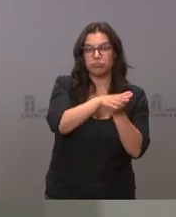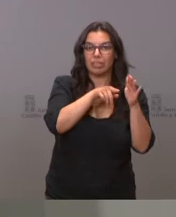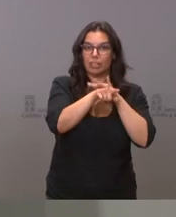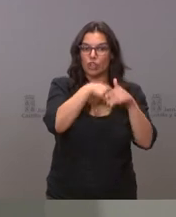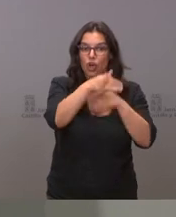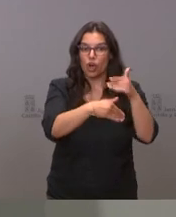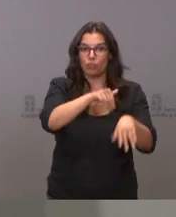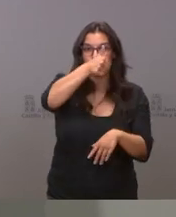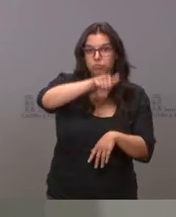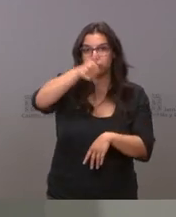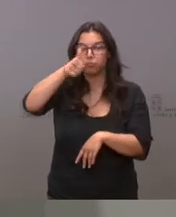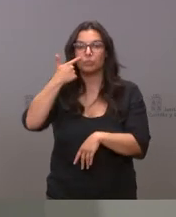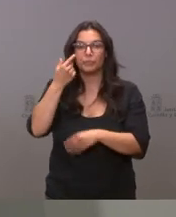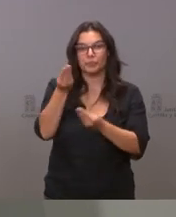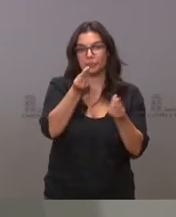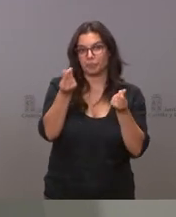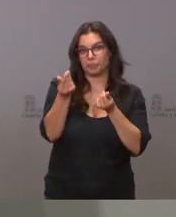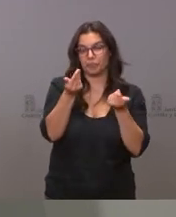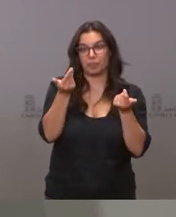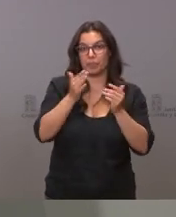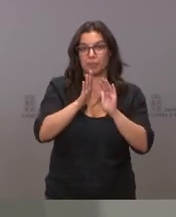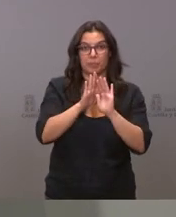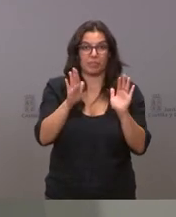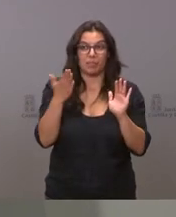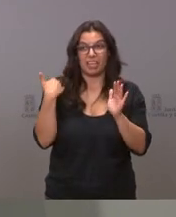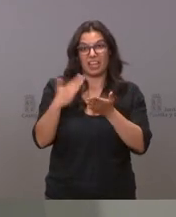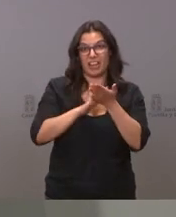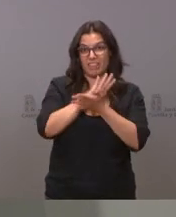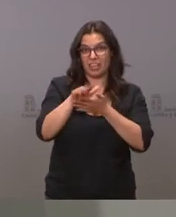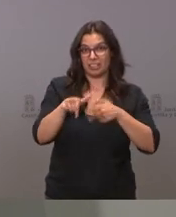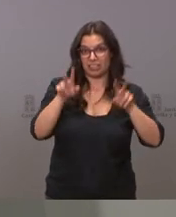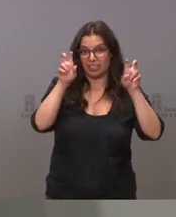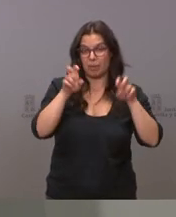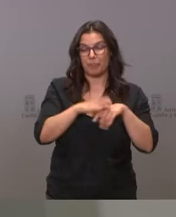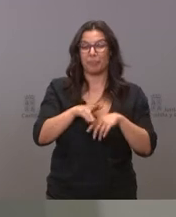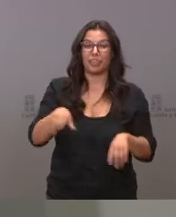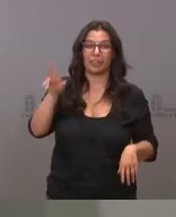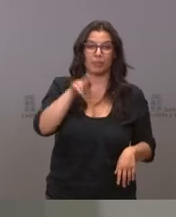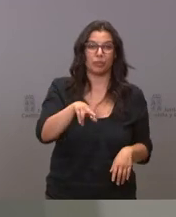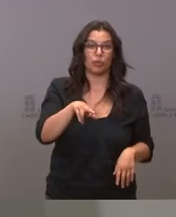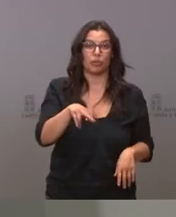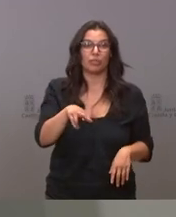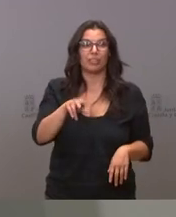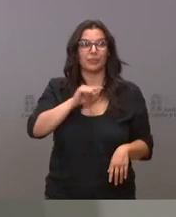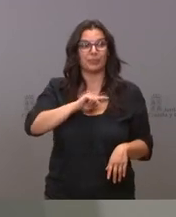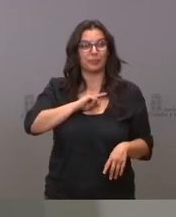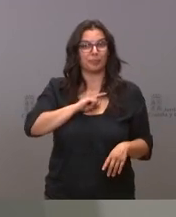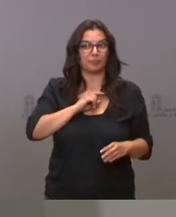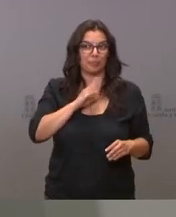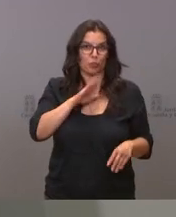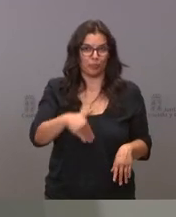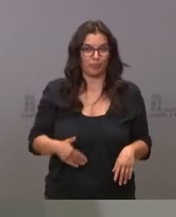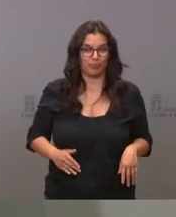en las Cortes de Castilla y León básicamente lo que tratamos ayer fue este asunto e insisto nuestras sensaciones son muy buenas